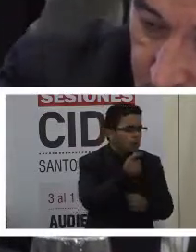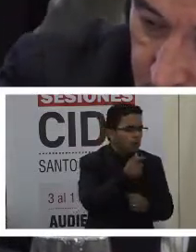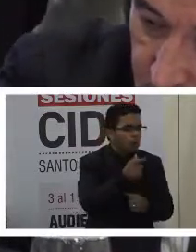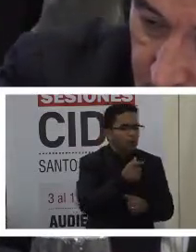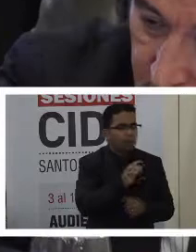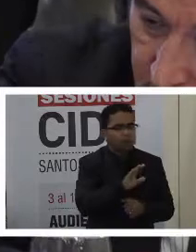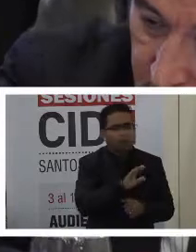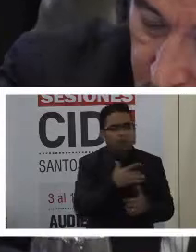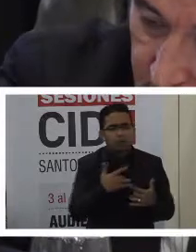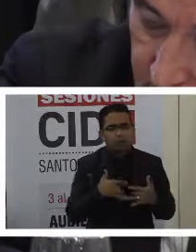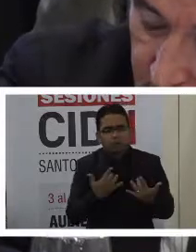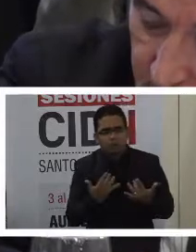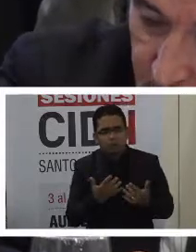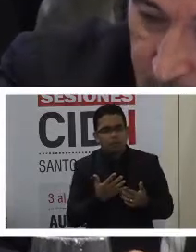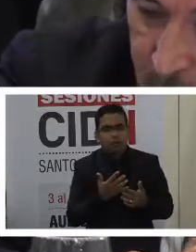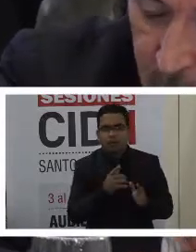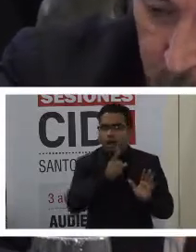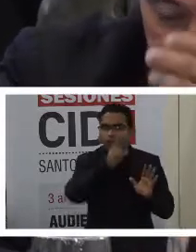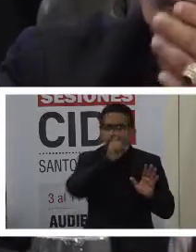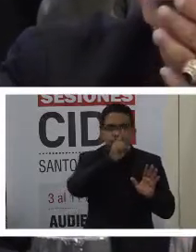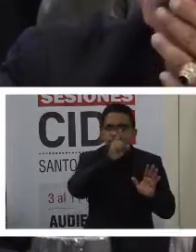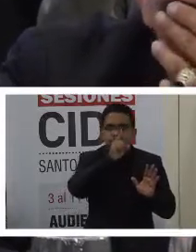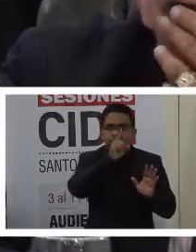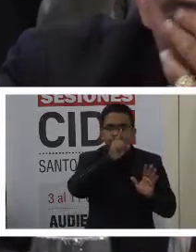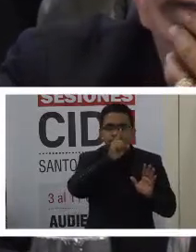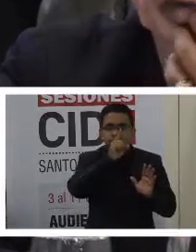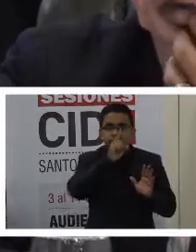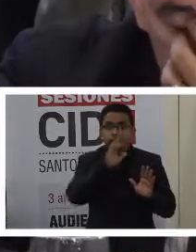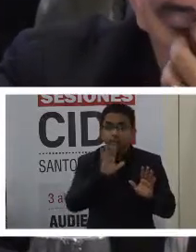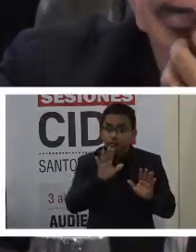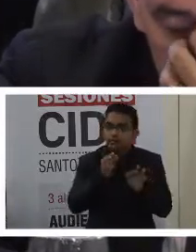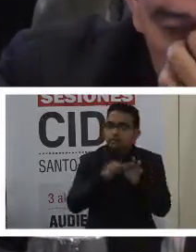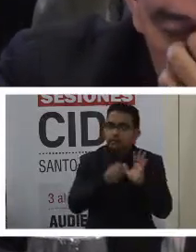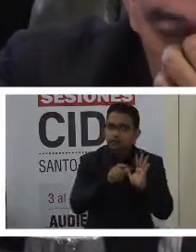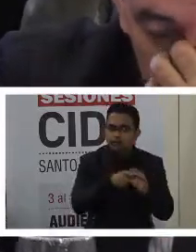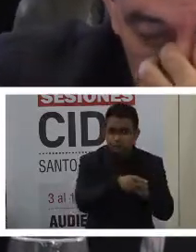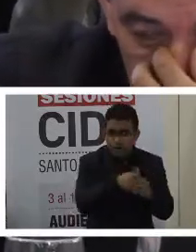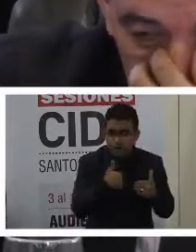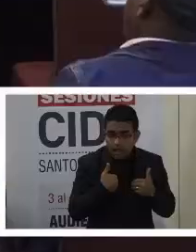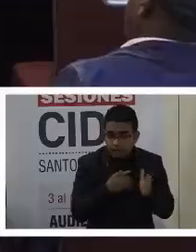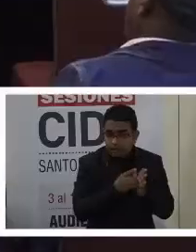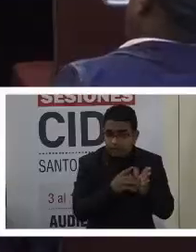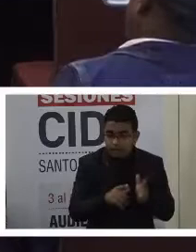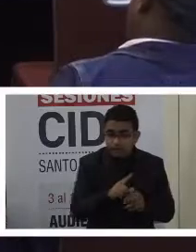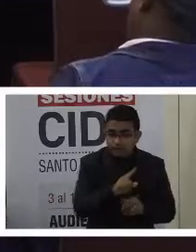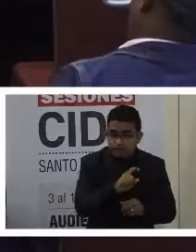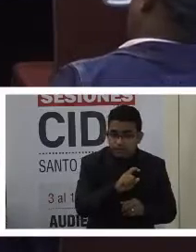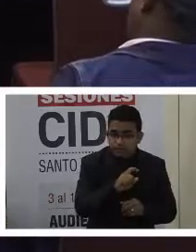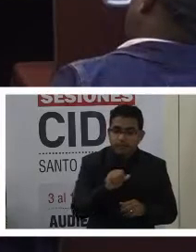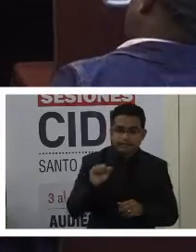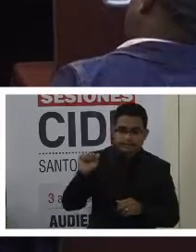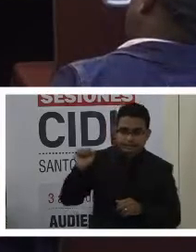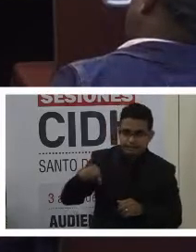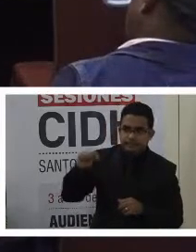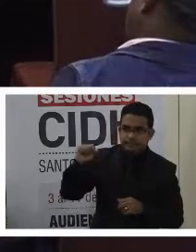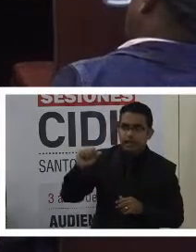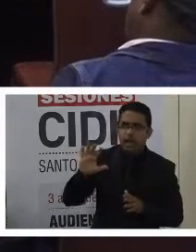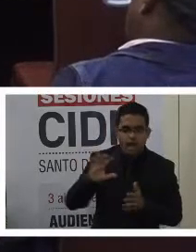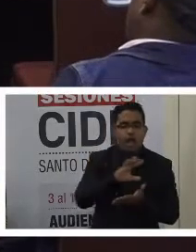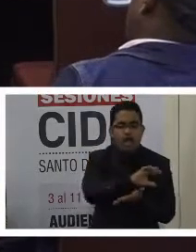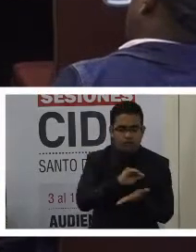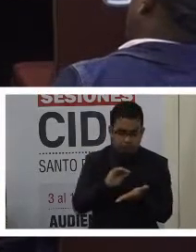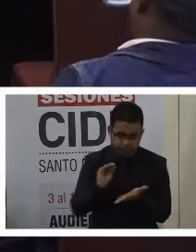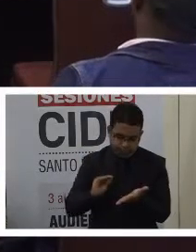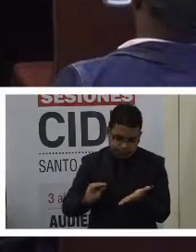orientación de ninguna naturaleza. Eso sí, se le pregunta, ¿usted tiene alguna discapacidad? Sí, y se recogen todos sus